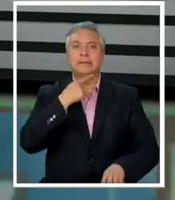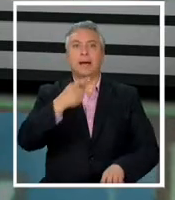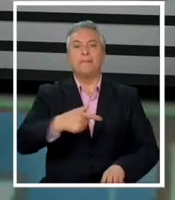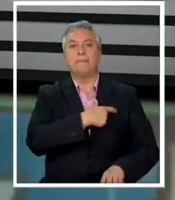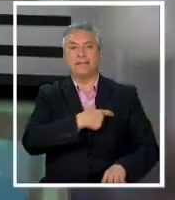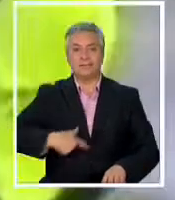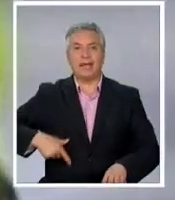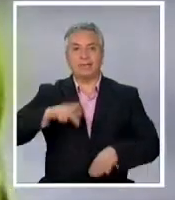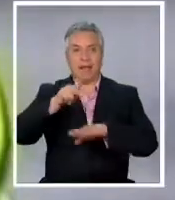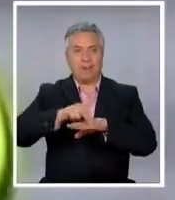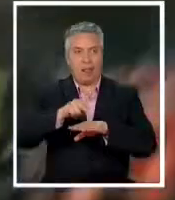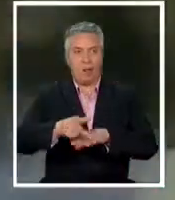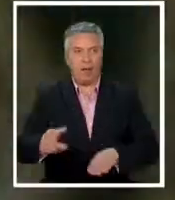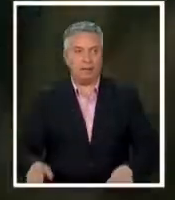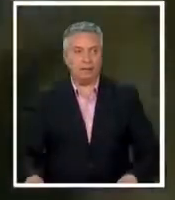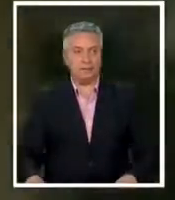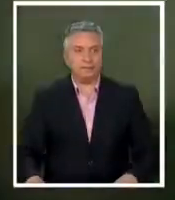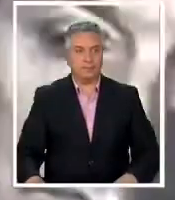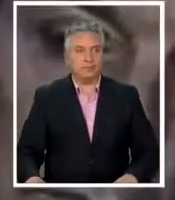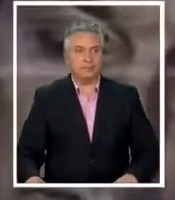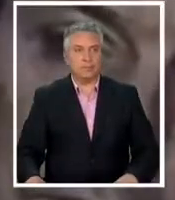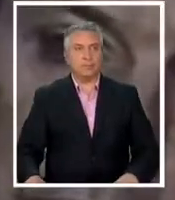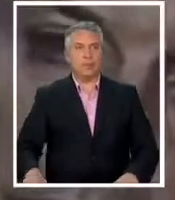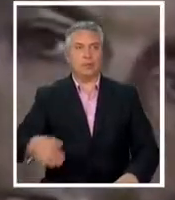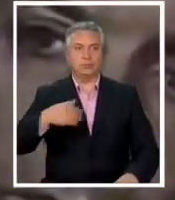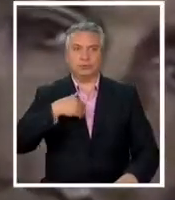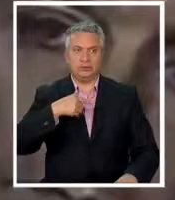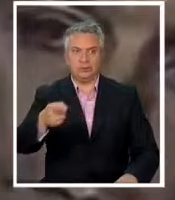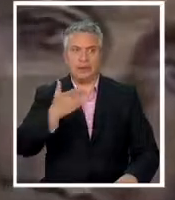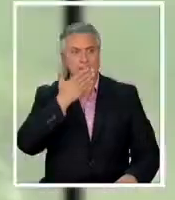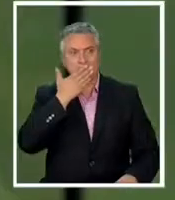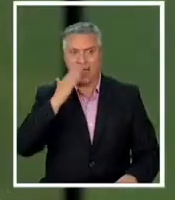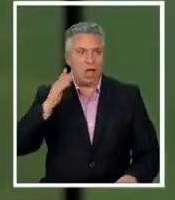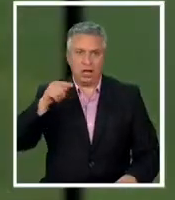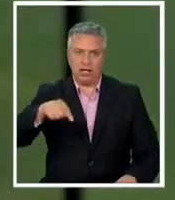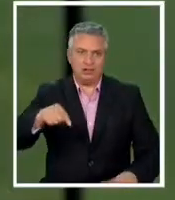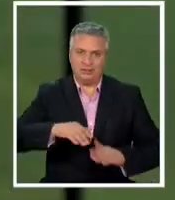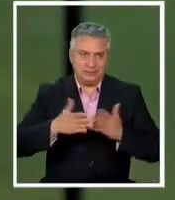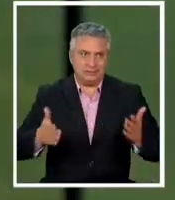soy el mejor lejos acá en la Argentina